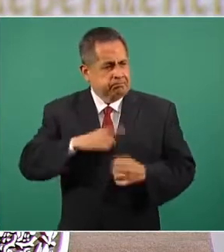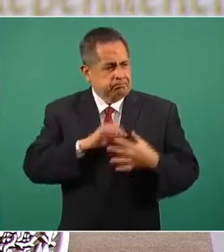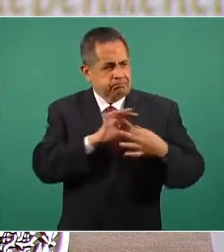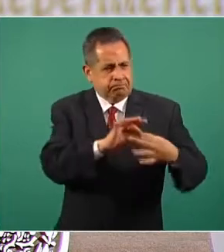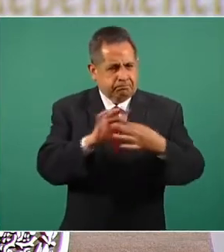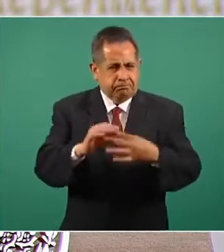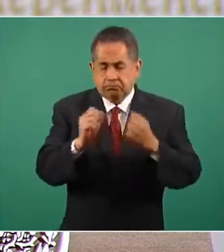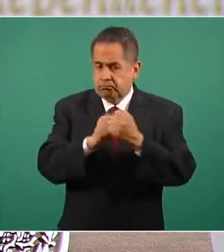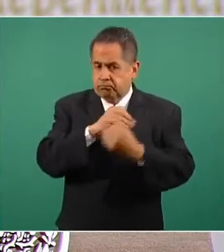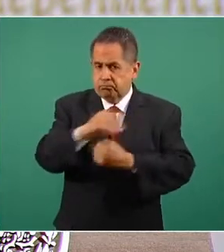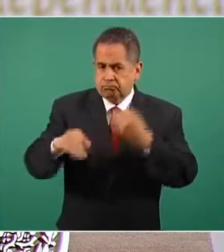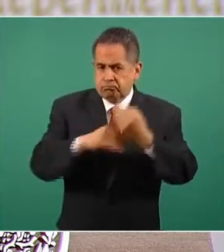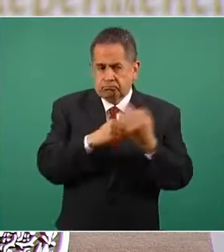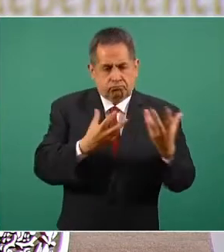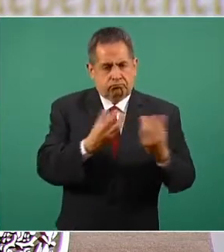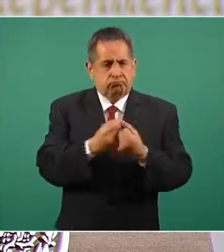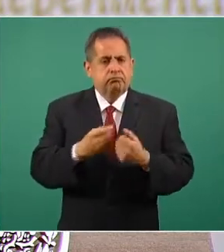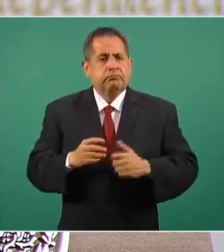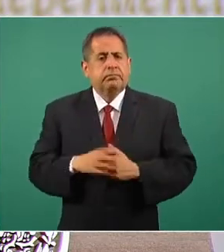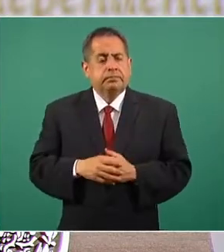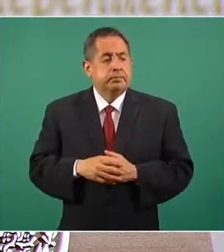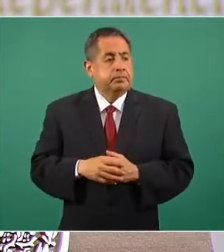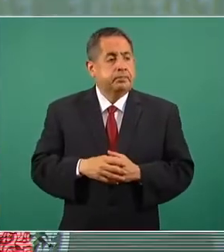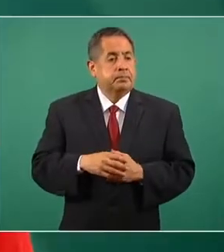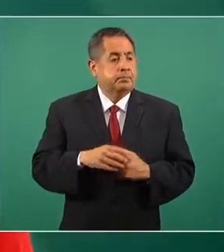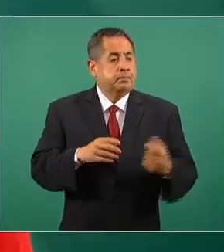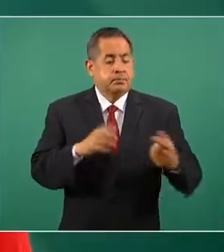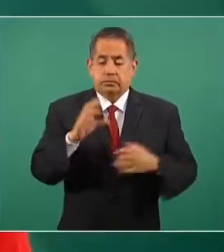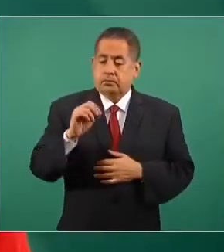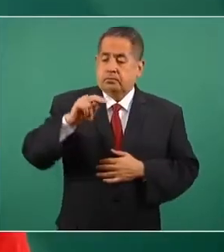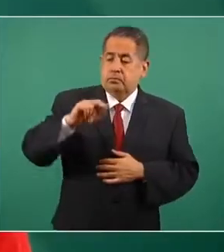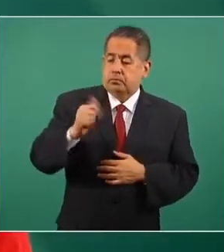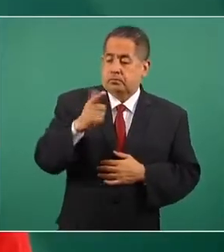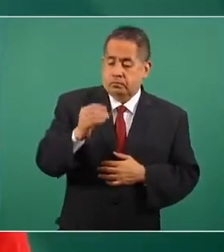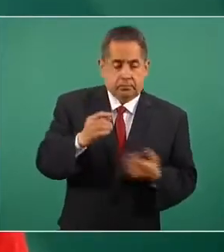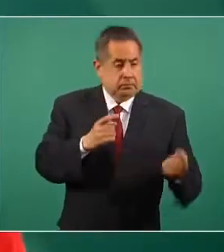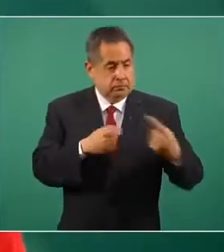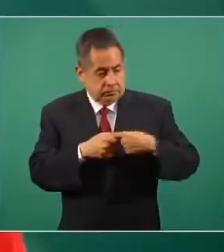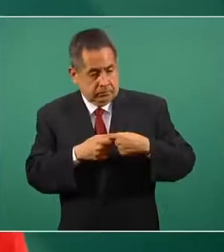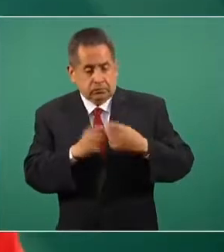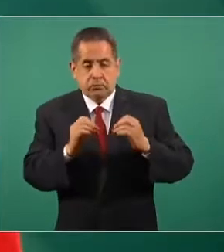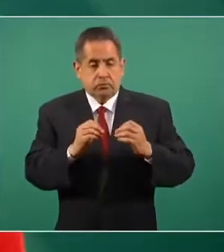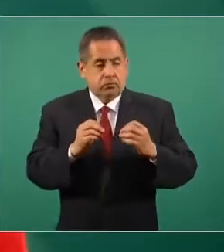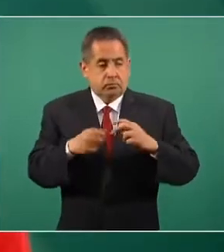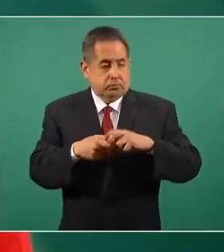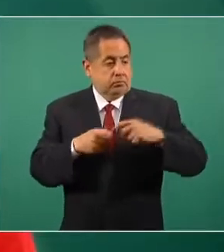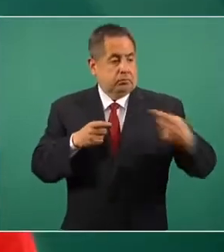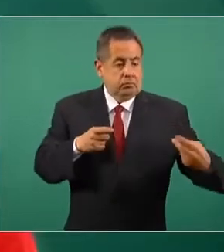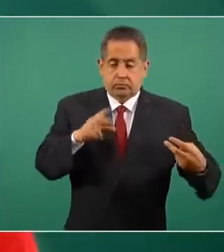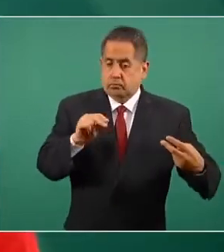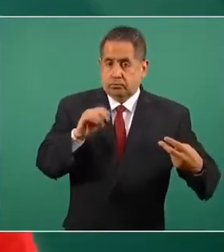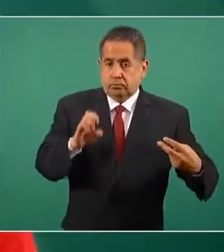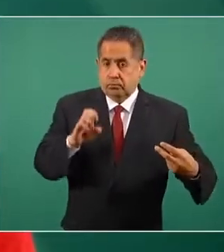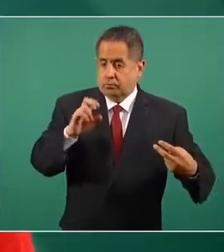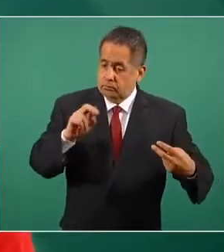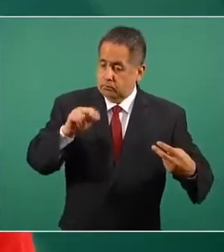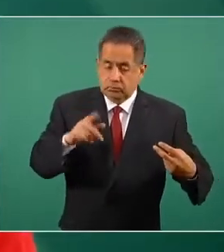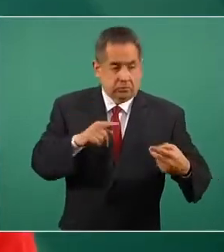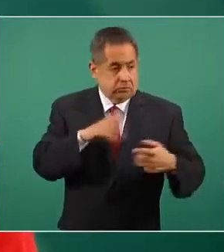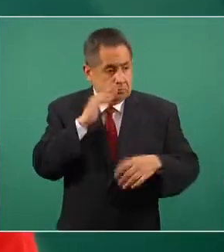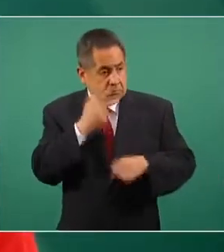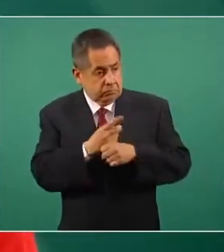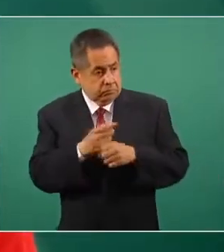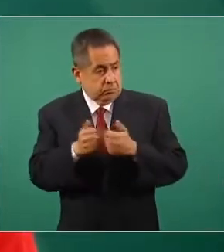con todos, los que no están en la Conago, los que están en la Conago. Ellos voluntariamente se